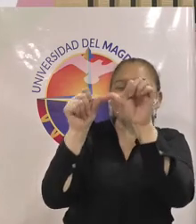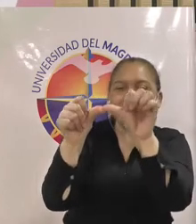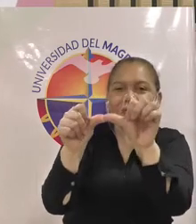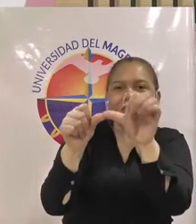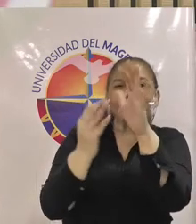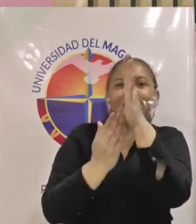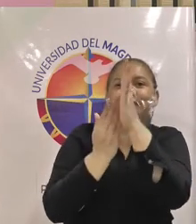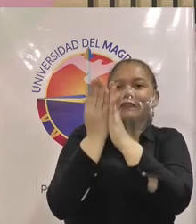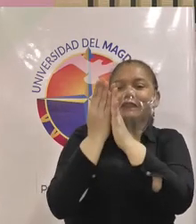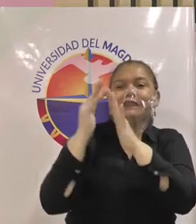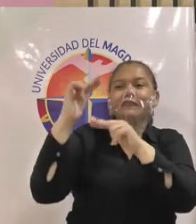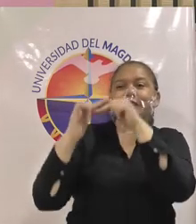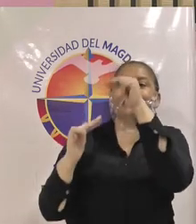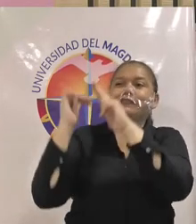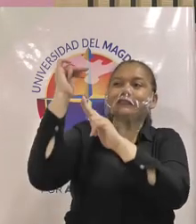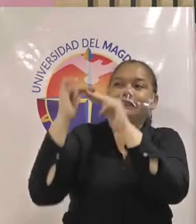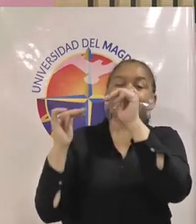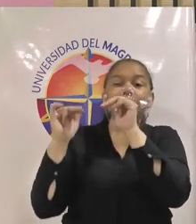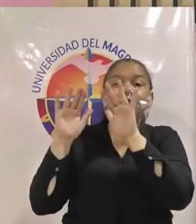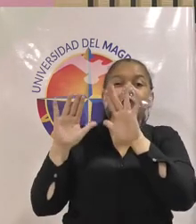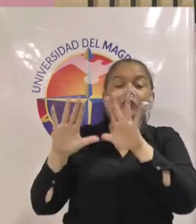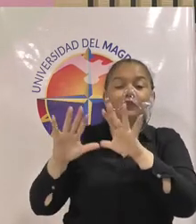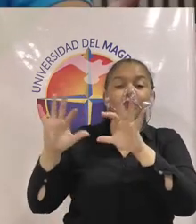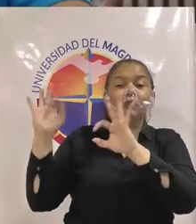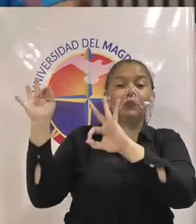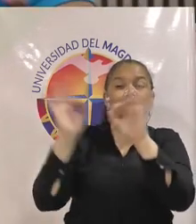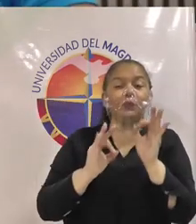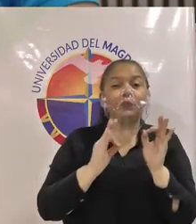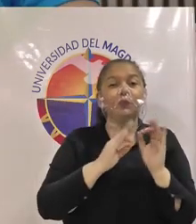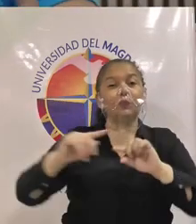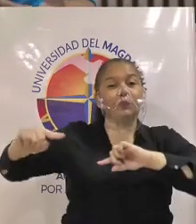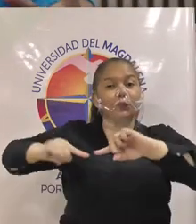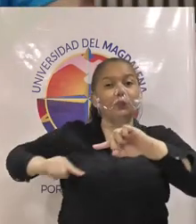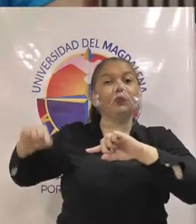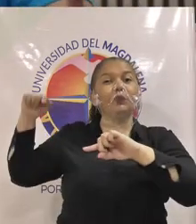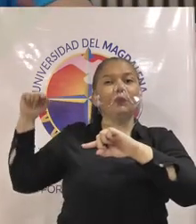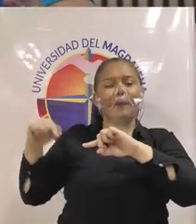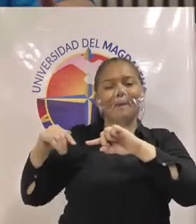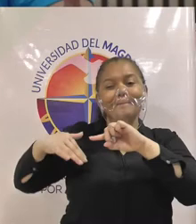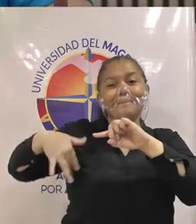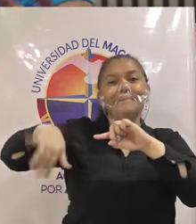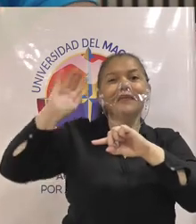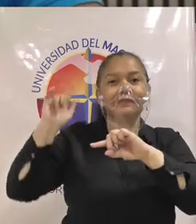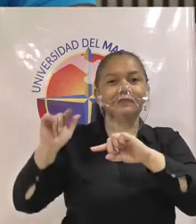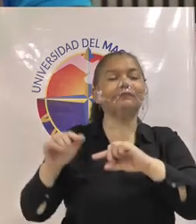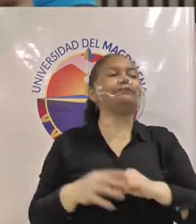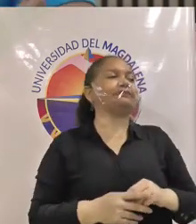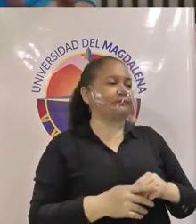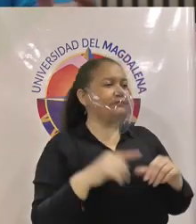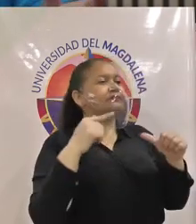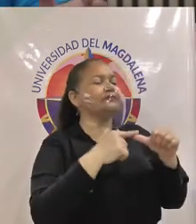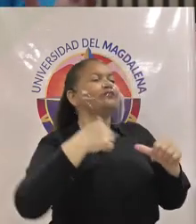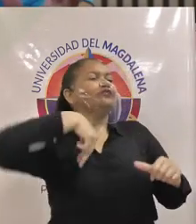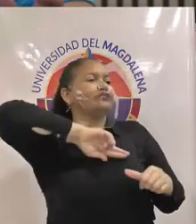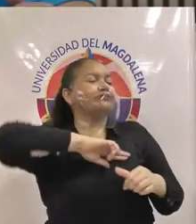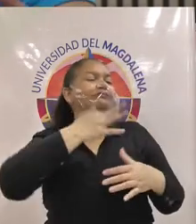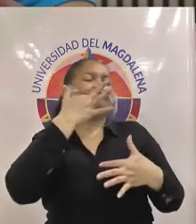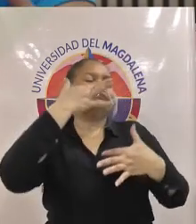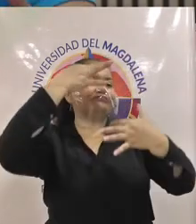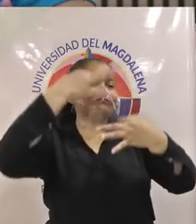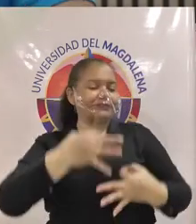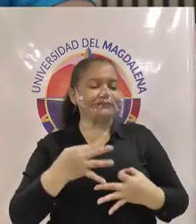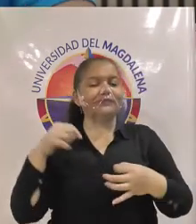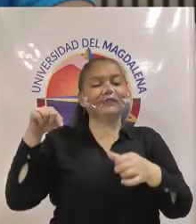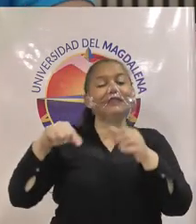organizacional bueno como quinto y último compromiso que hemos adquirido con las y los estudiantes pasa el aspecto de